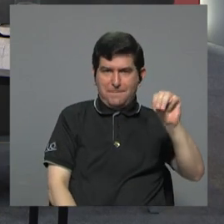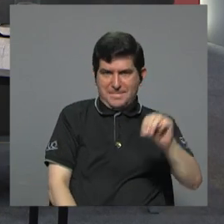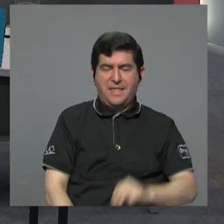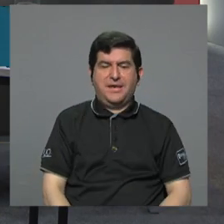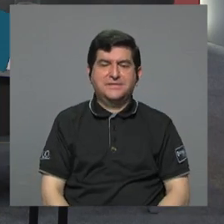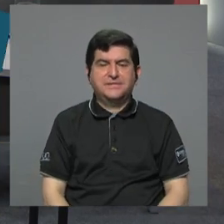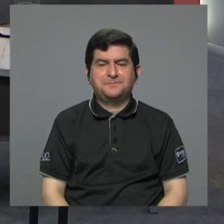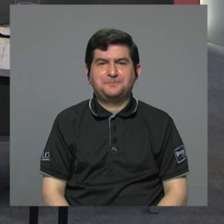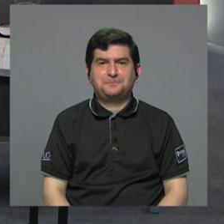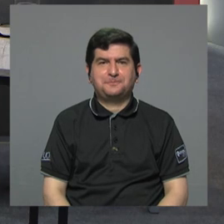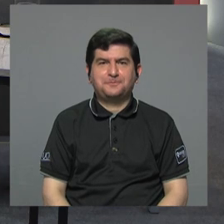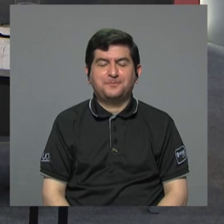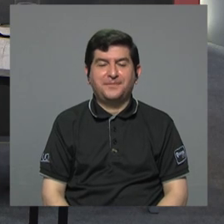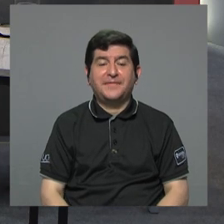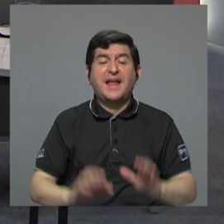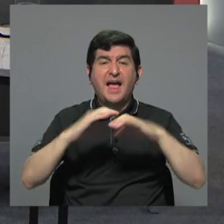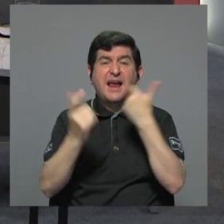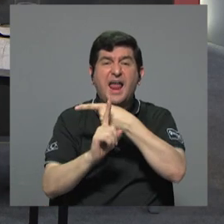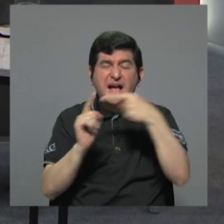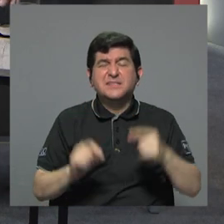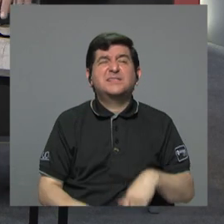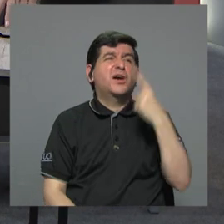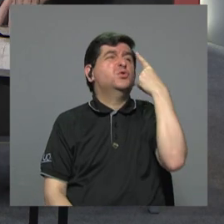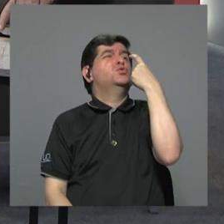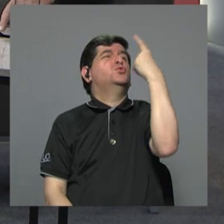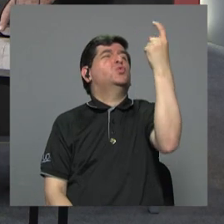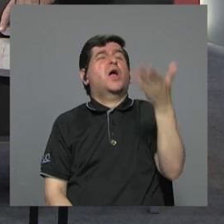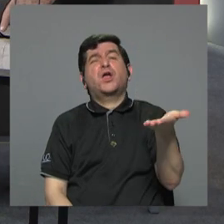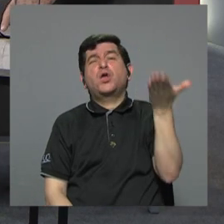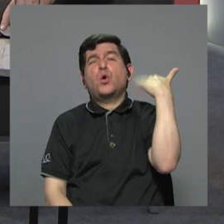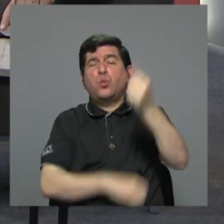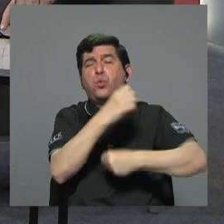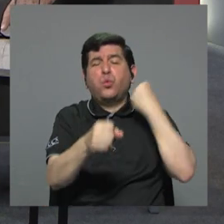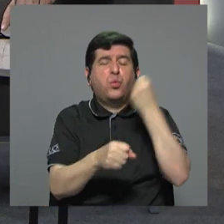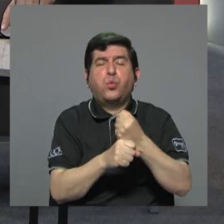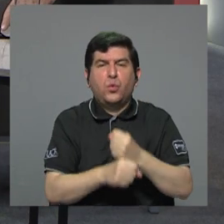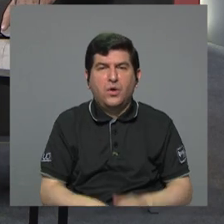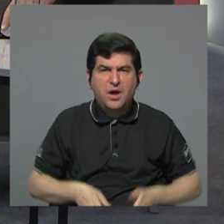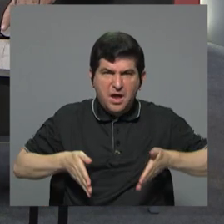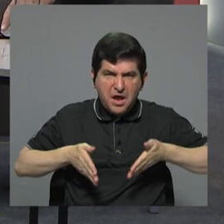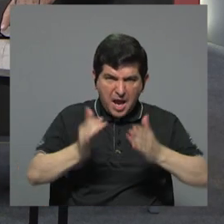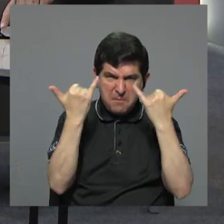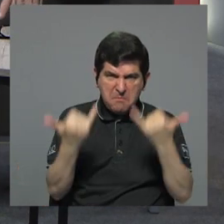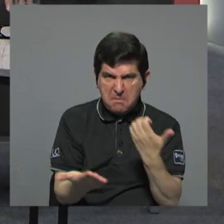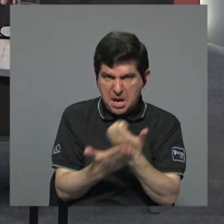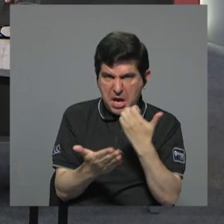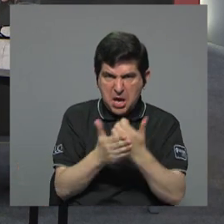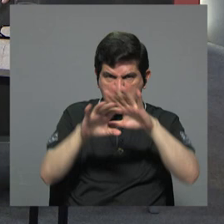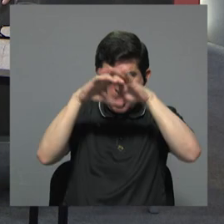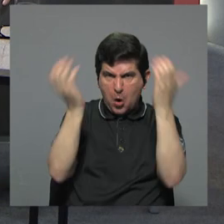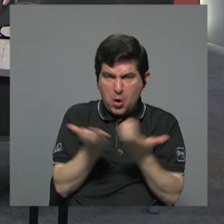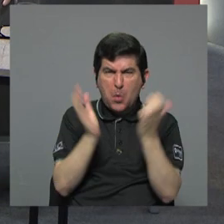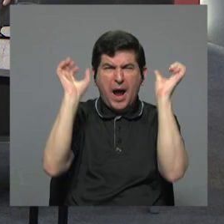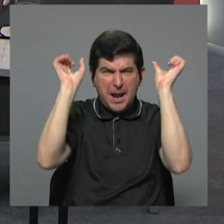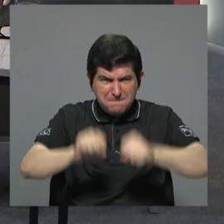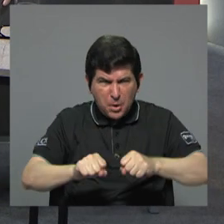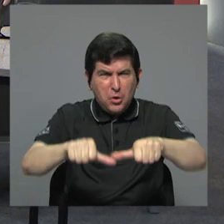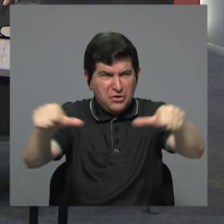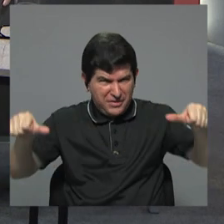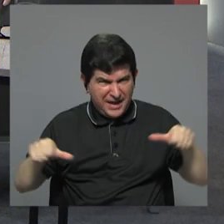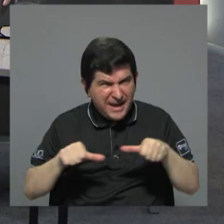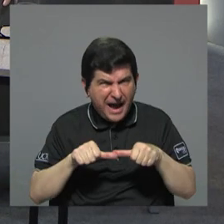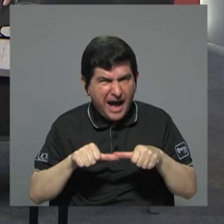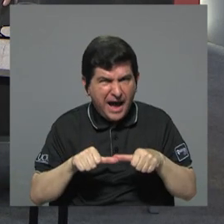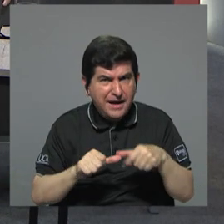Monge dice la clase media es una ilusión de hace décadas con el rumbo que ha tomado la economía global es posible que haya un sector